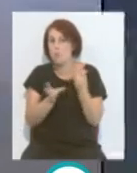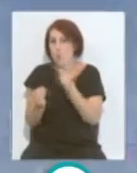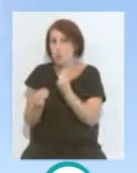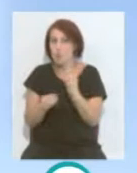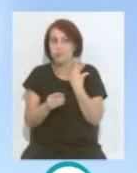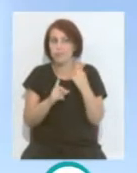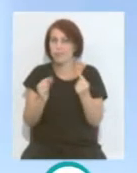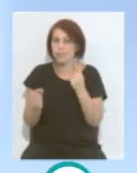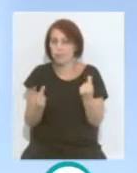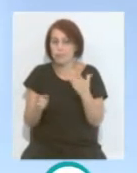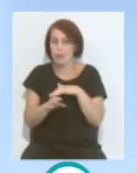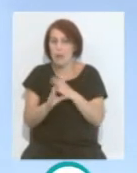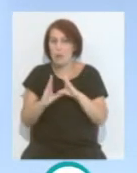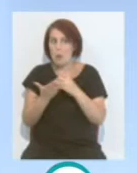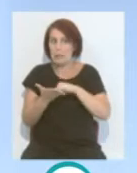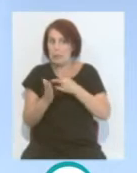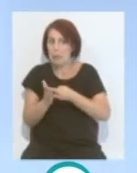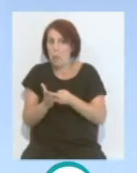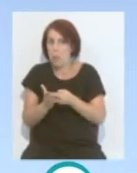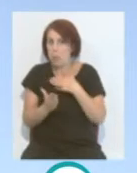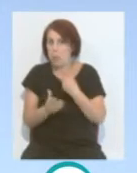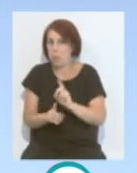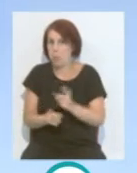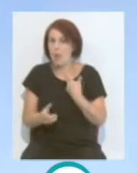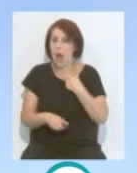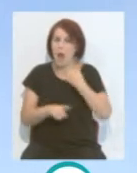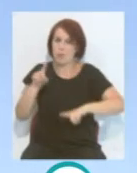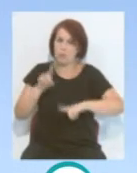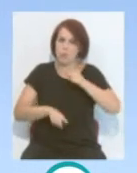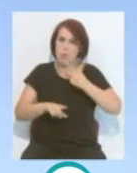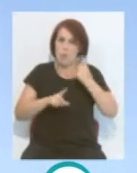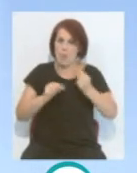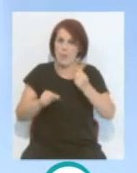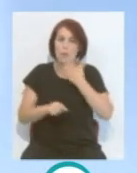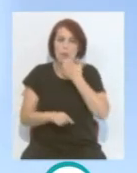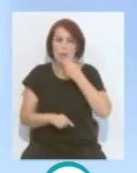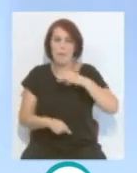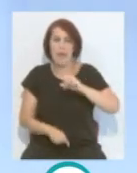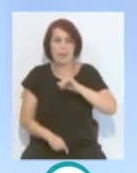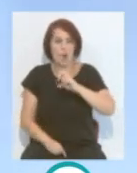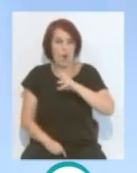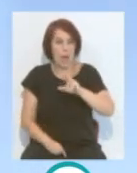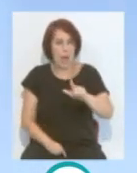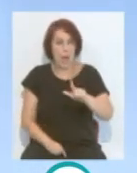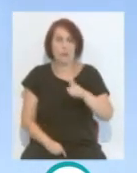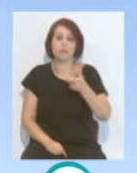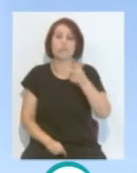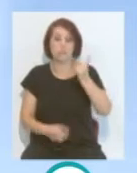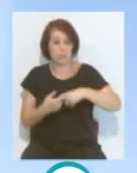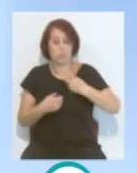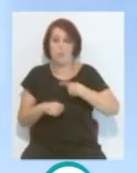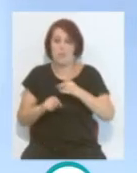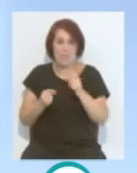no cuentan para el cuerpo técnico. Algunos ya han salido, como es el caso de Mayoral. Y incorporaciones tenemos